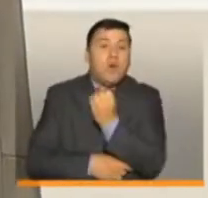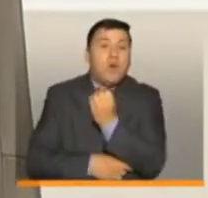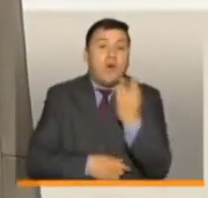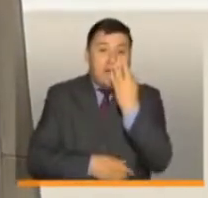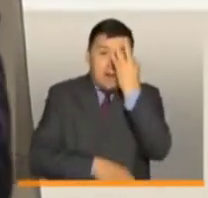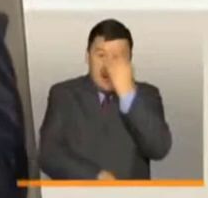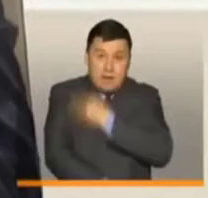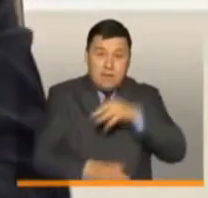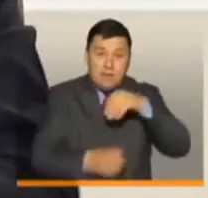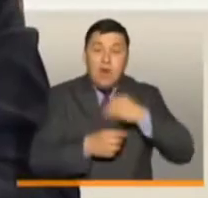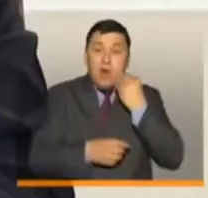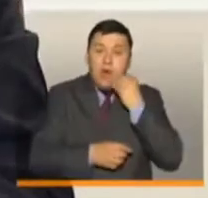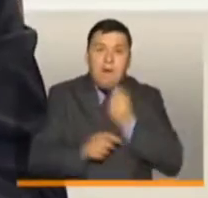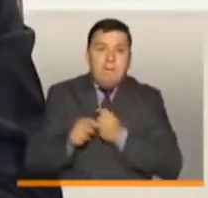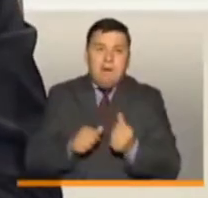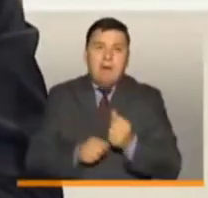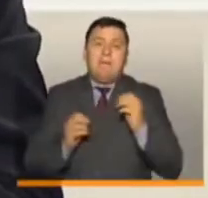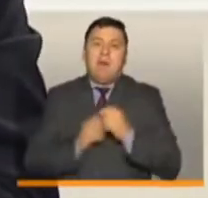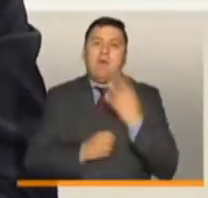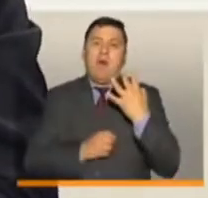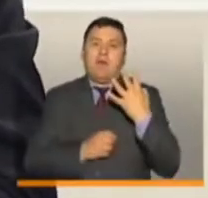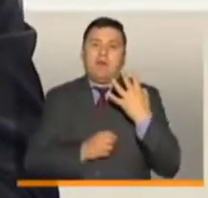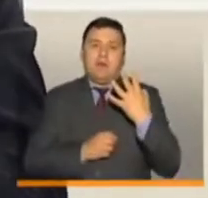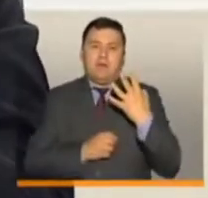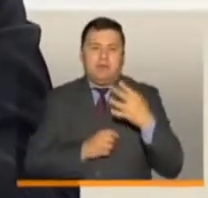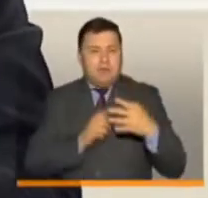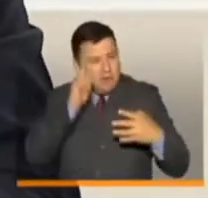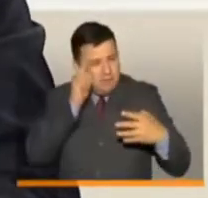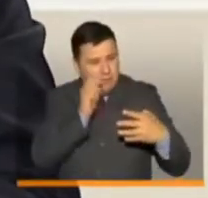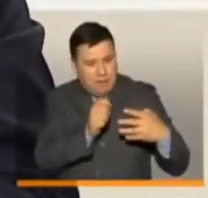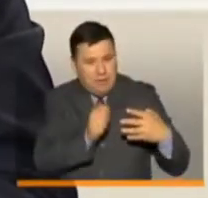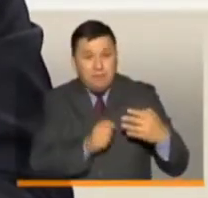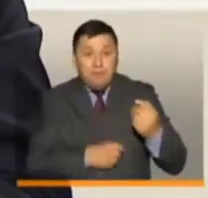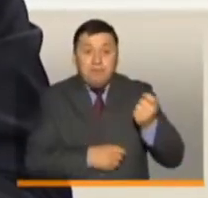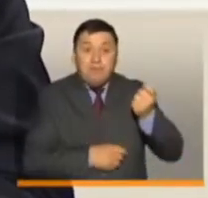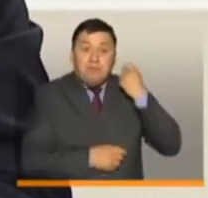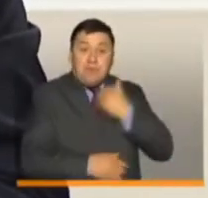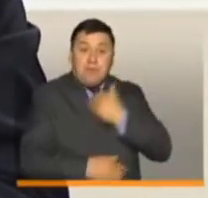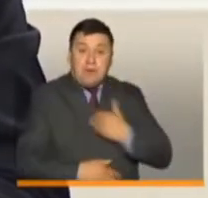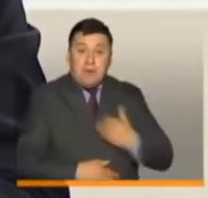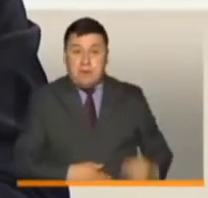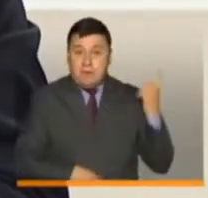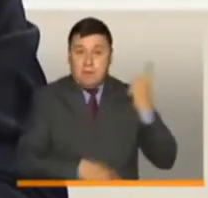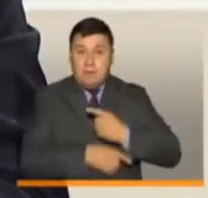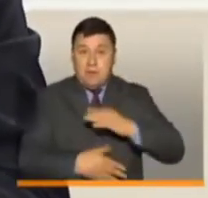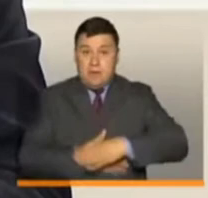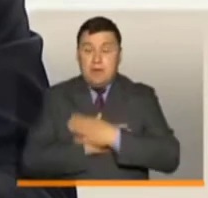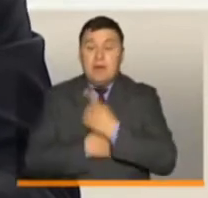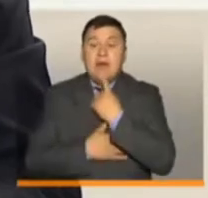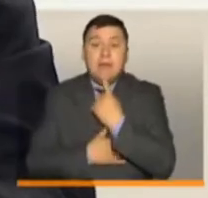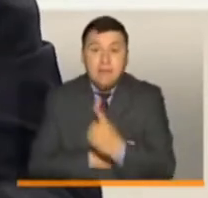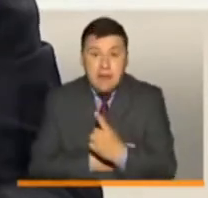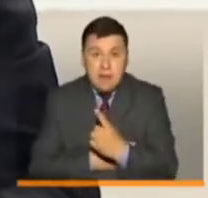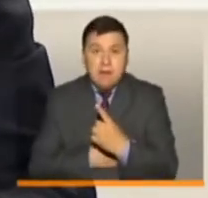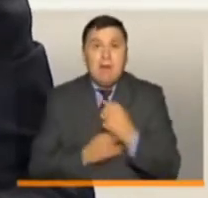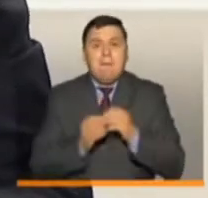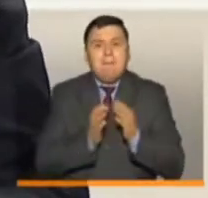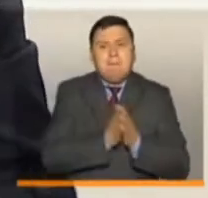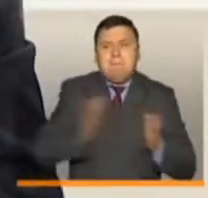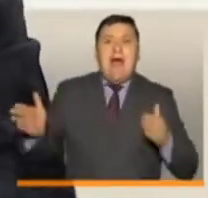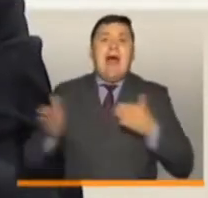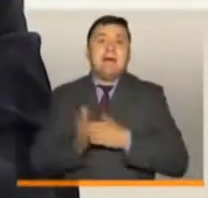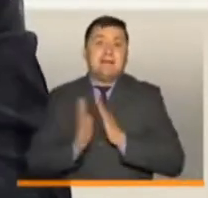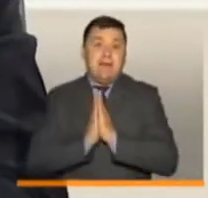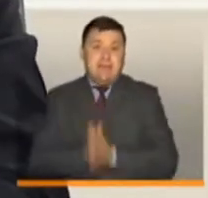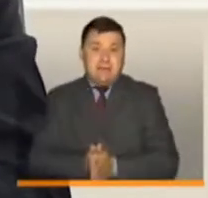de 3 millones de hogares reciban los 4 giros. Recuerden que recientemente el Presidente de la República anunció que el programa se extiende hasta